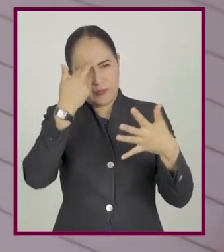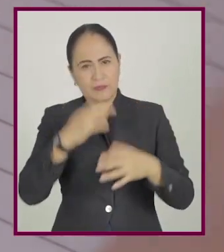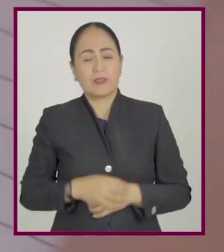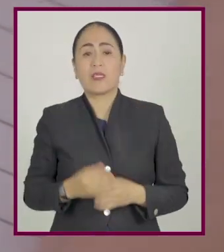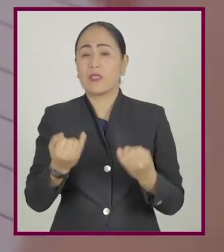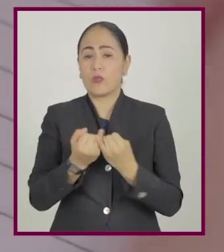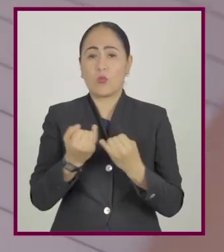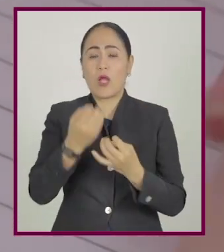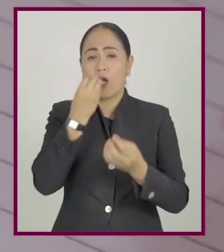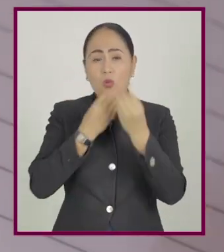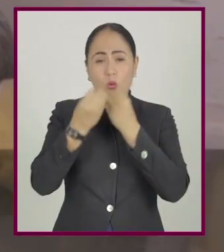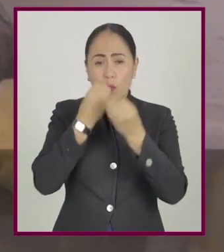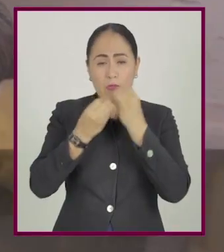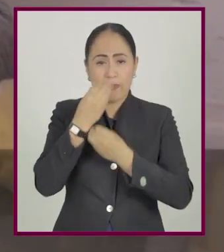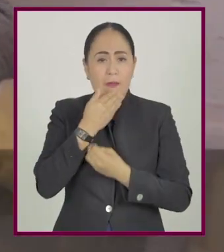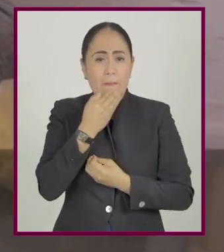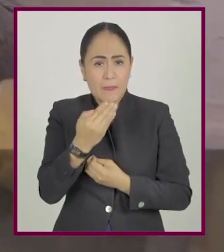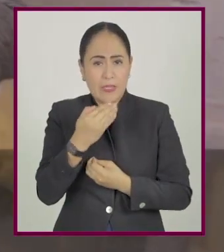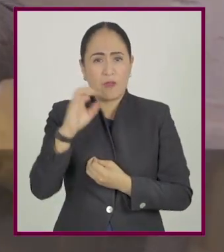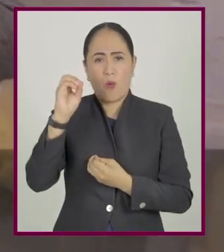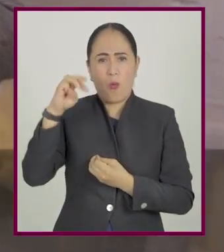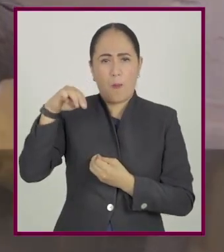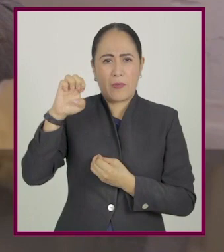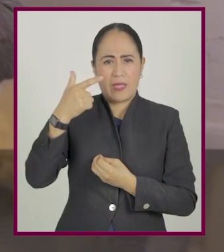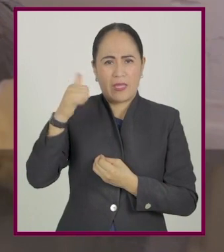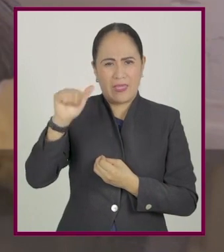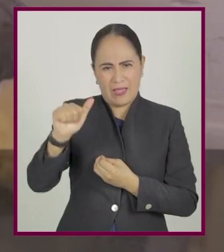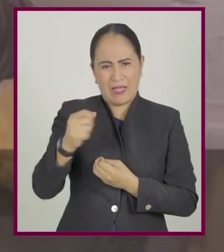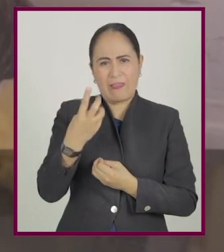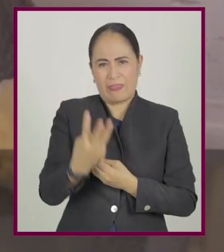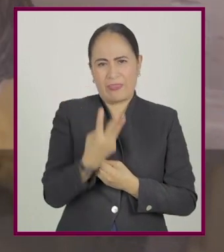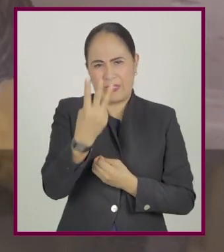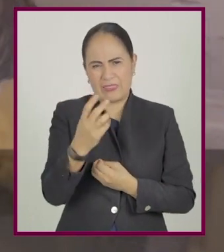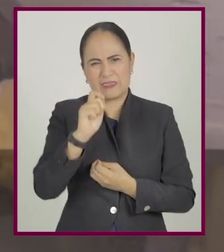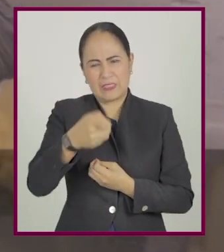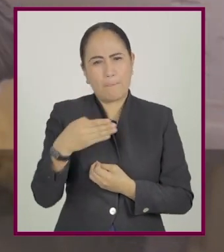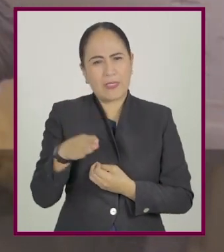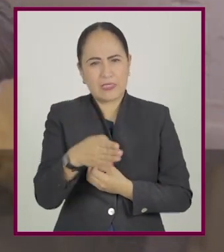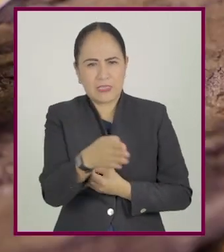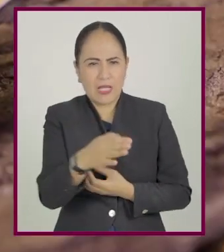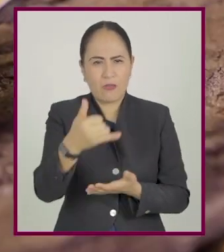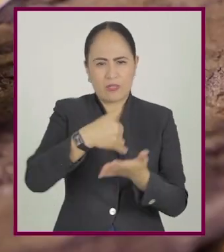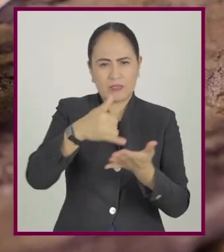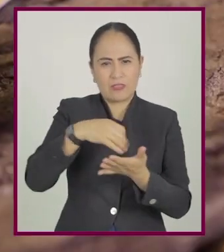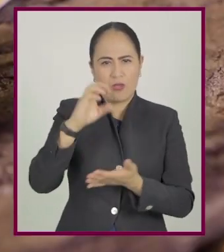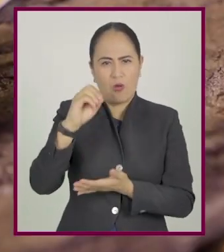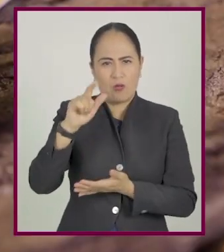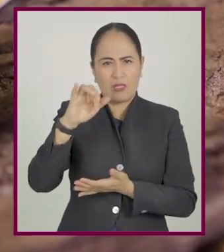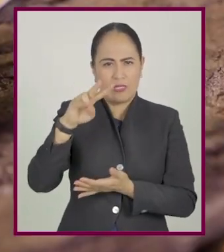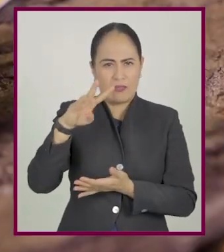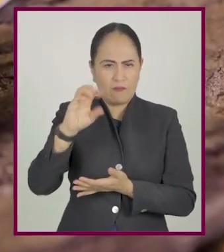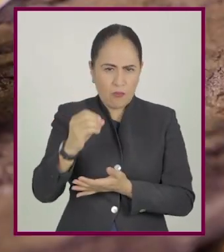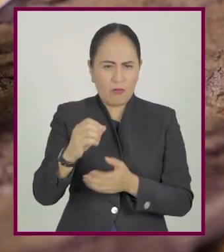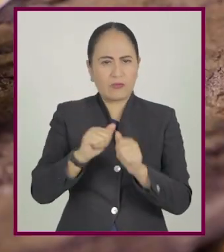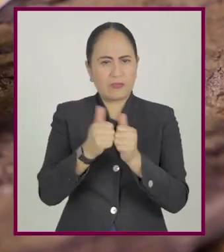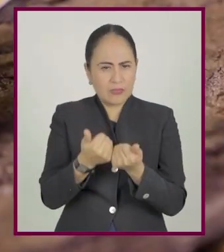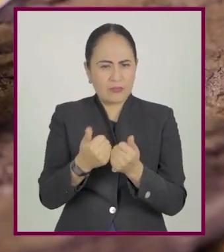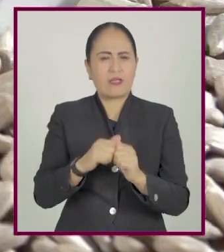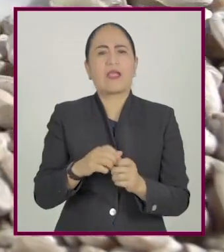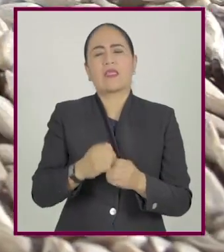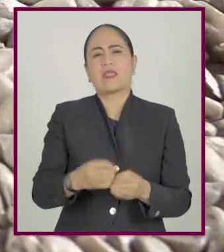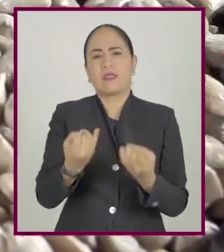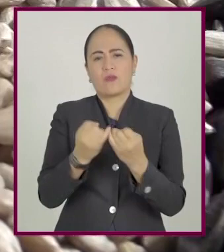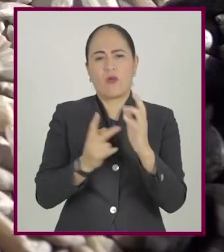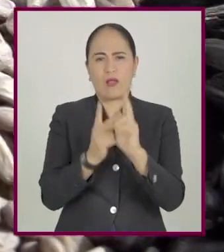interesa. Y por último, mantén una dieta balanceada con alimentos ricos en omega 3, como los pescados, el aceite de